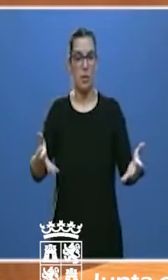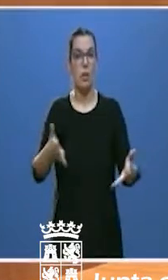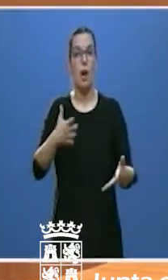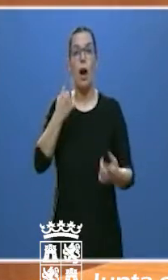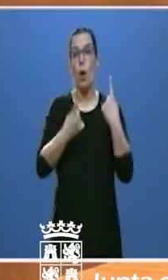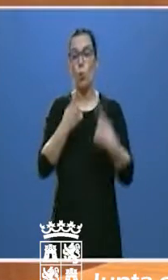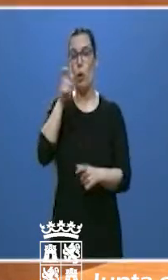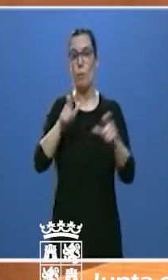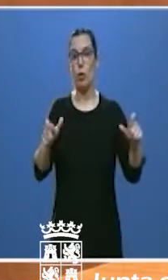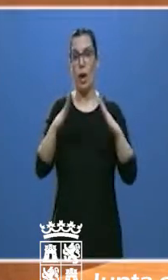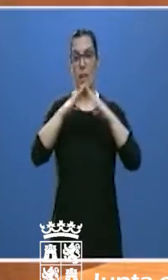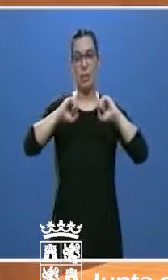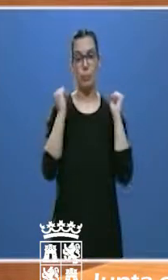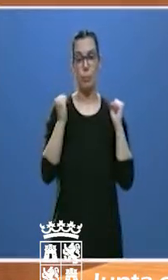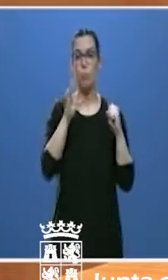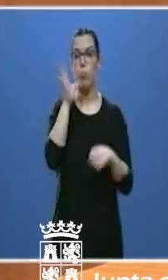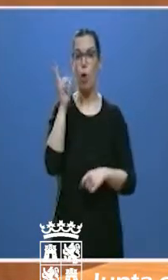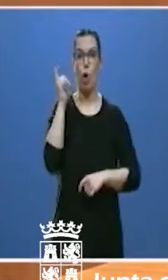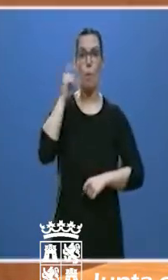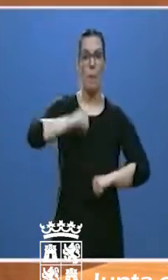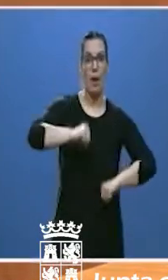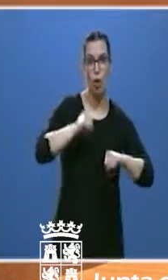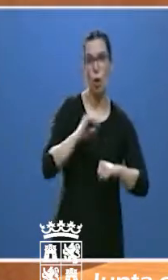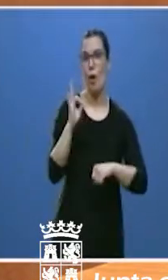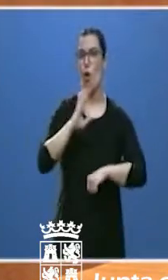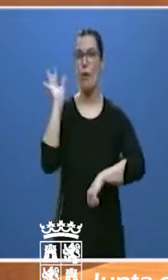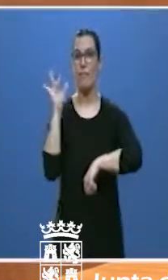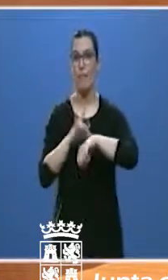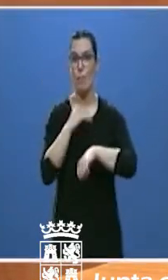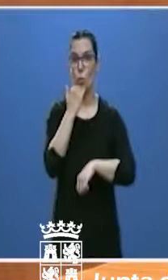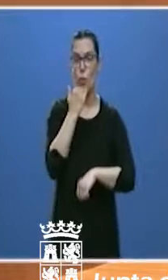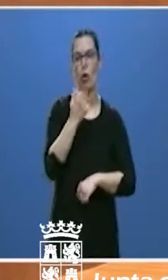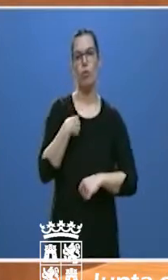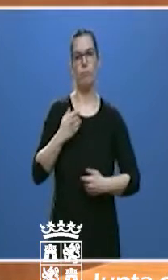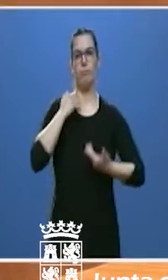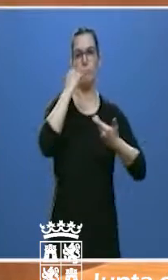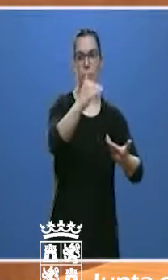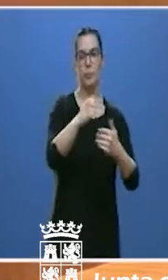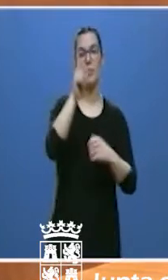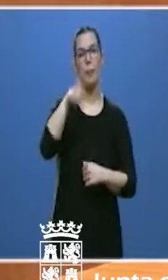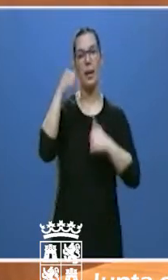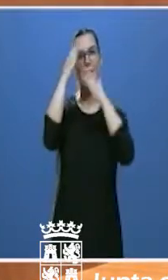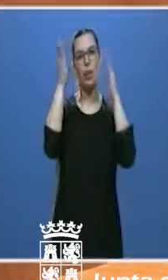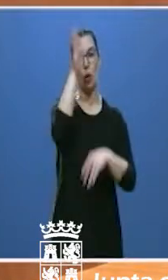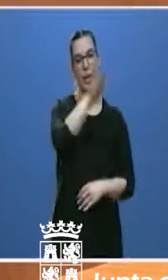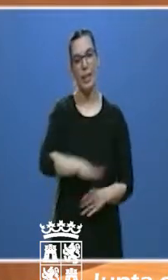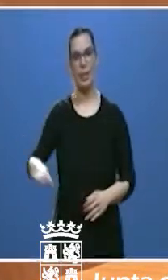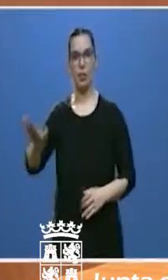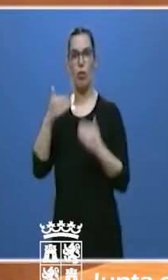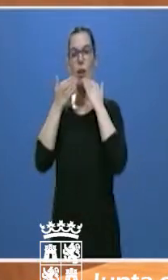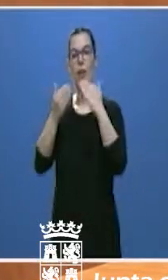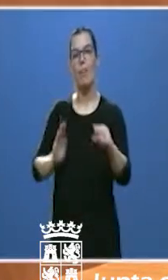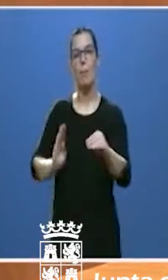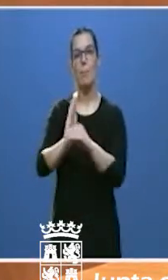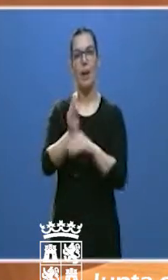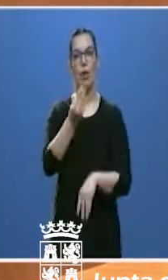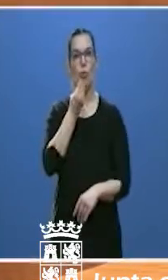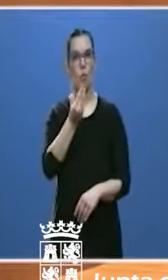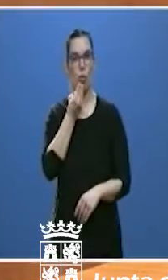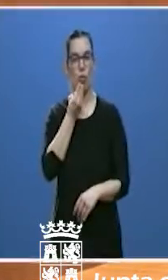edad o bien por la enfermedad. Atendiendo también a las necesidades de los niños a través de las becas de comedor,